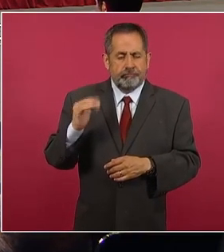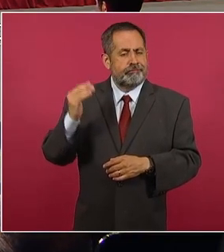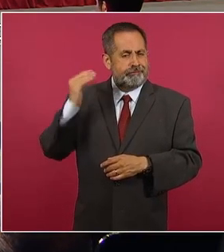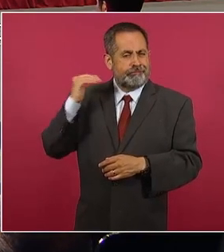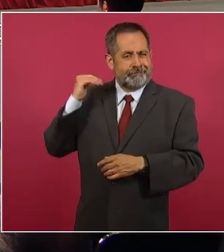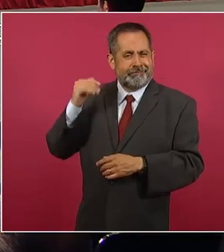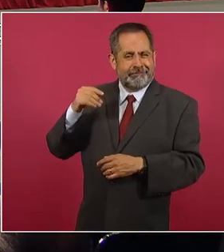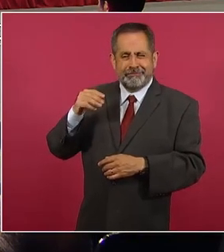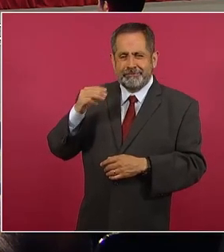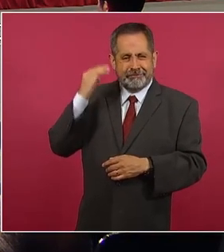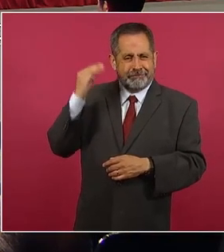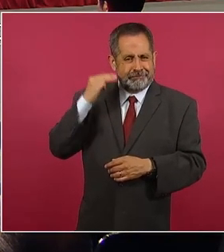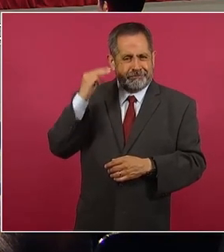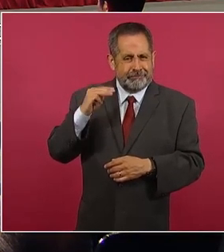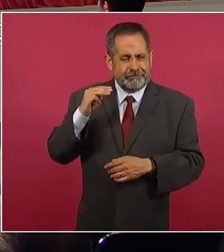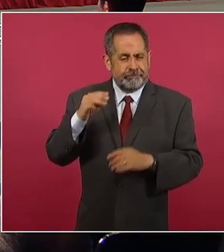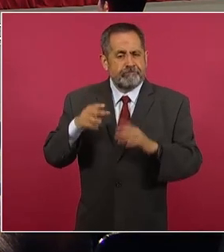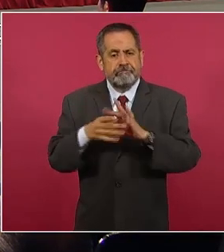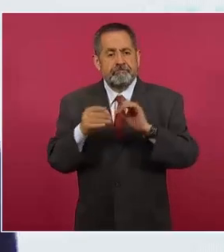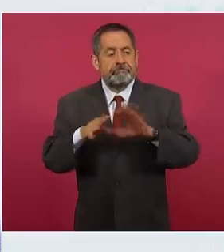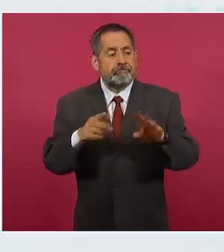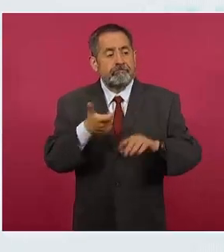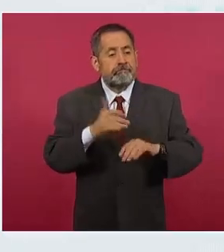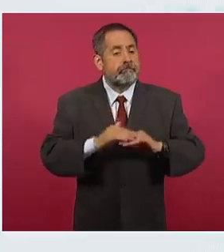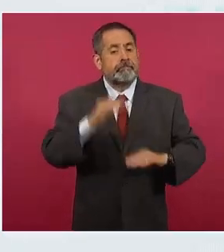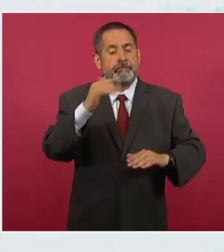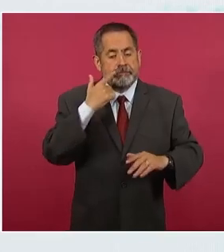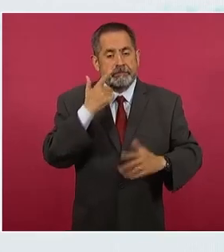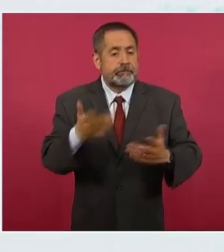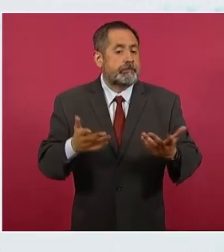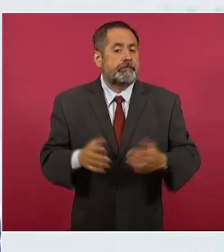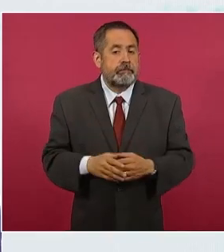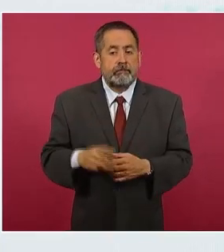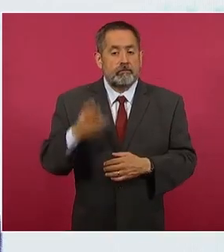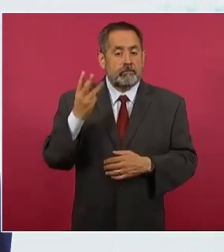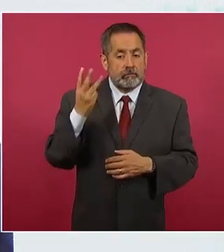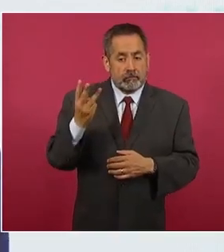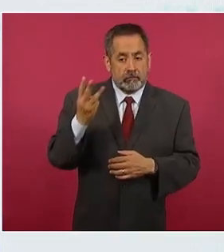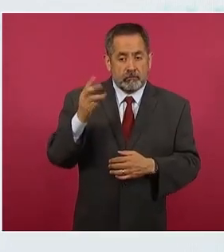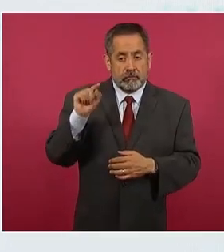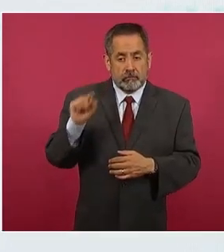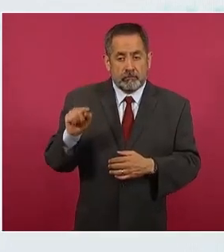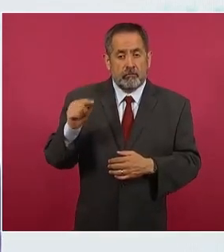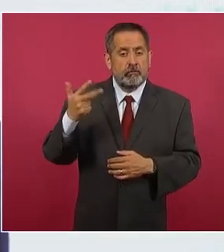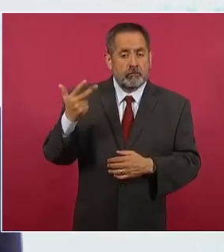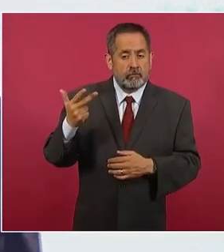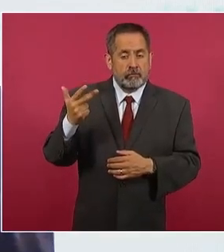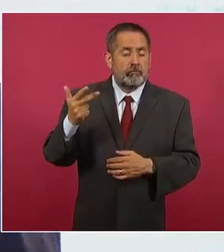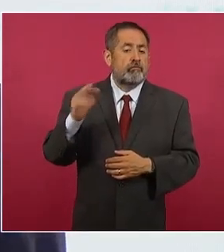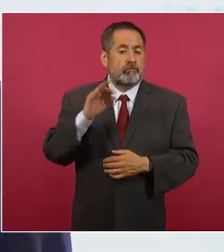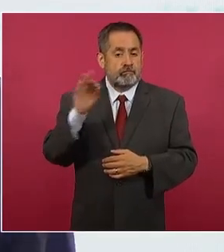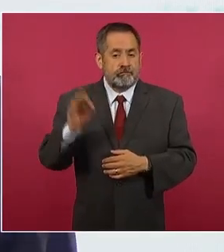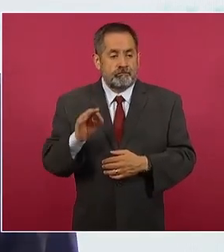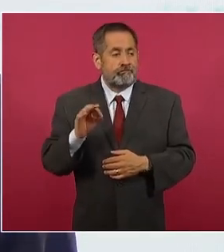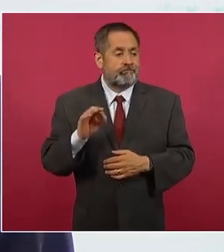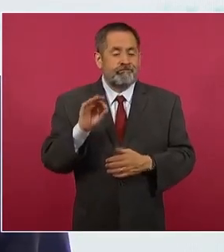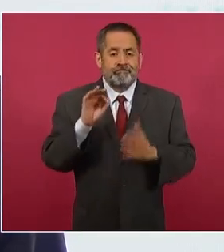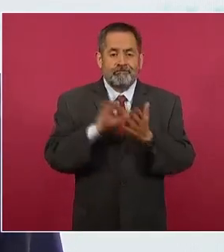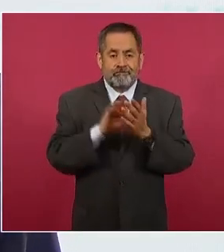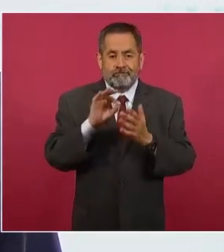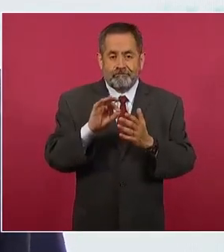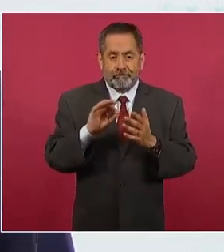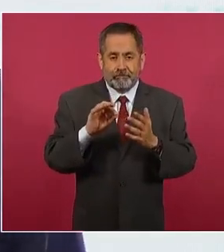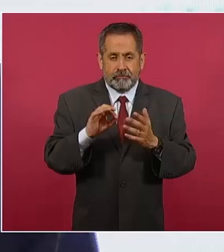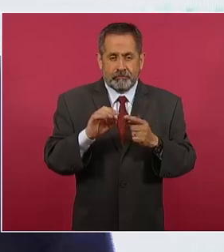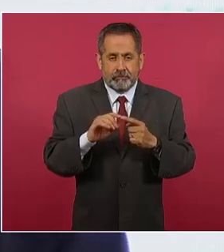tasa anual de inflación, los alimentos contribuyeron en 3.8 puntos porcentuales, no